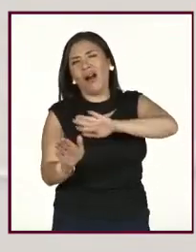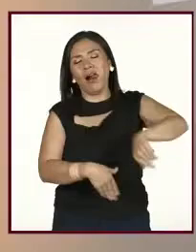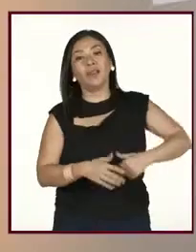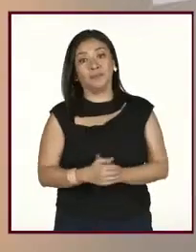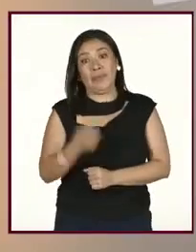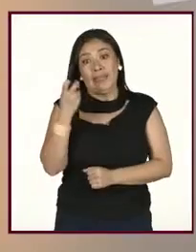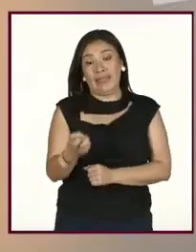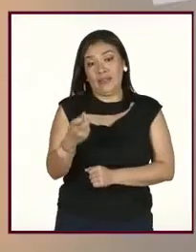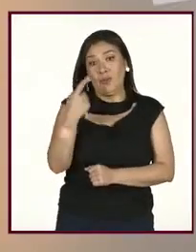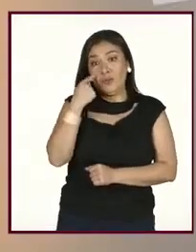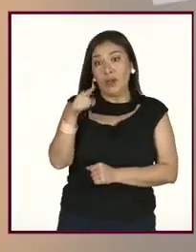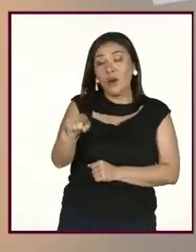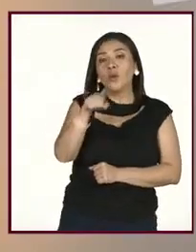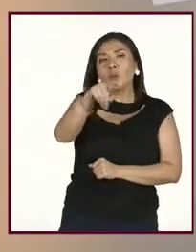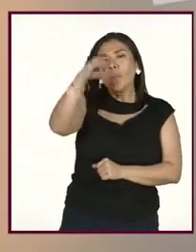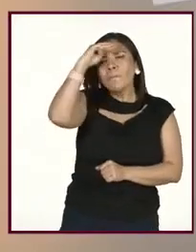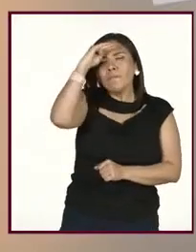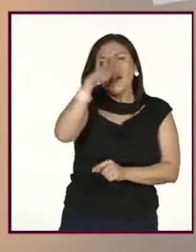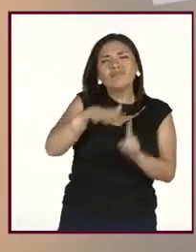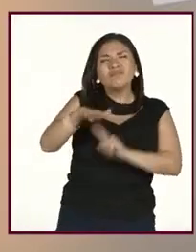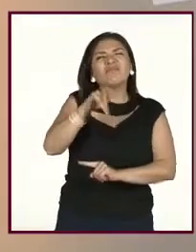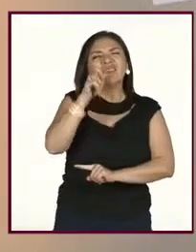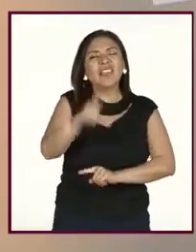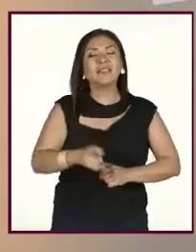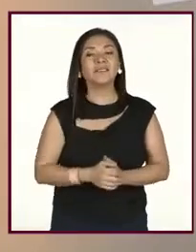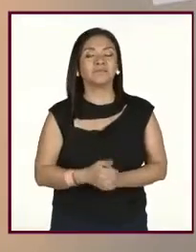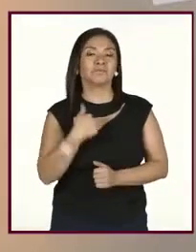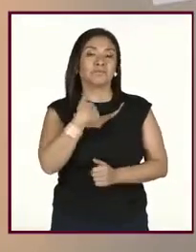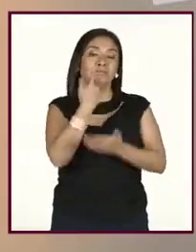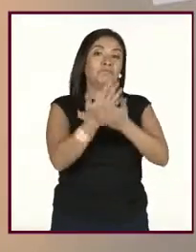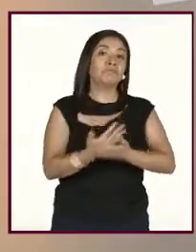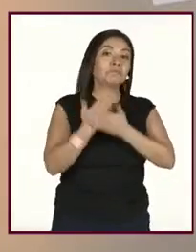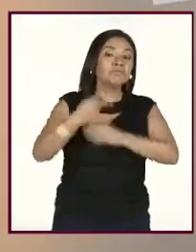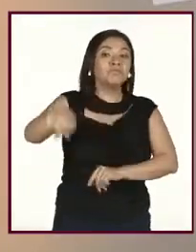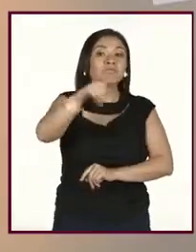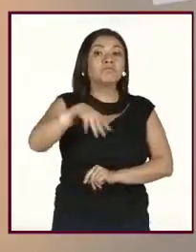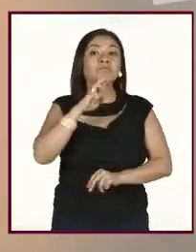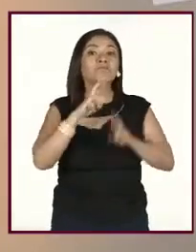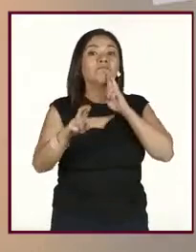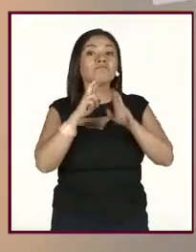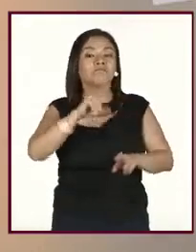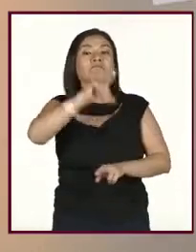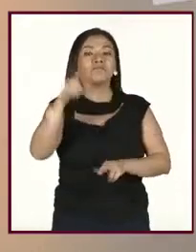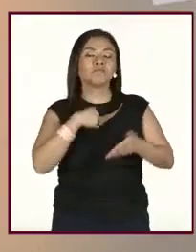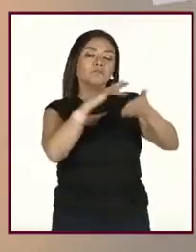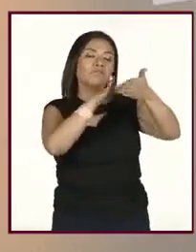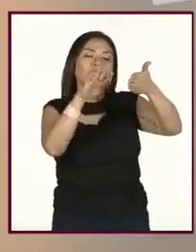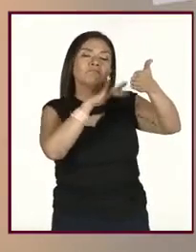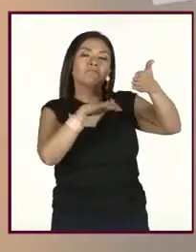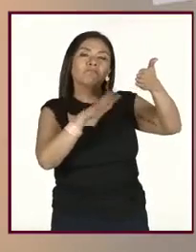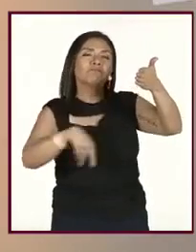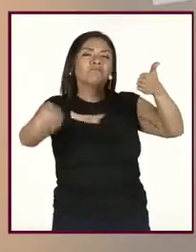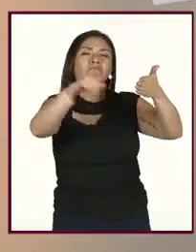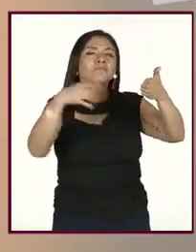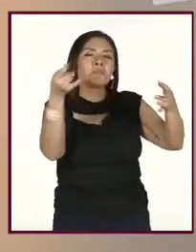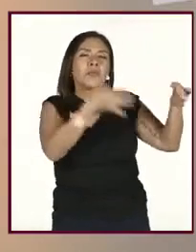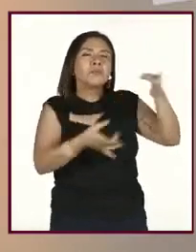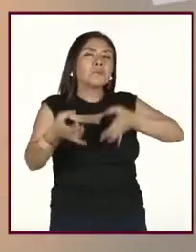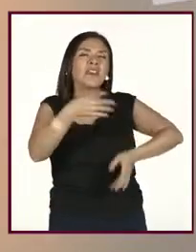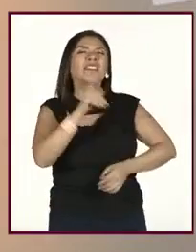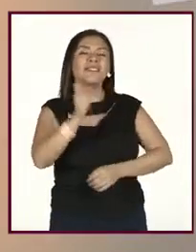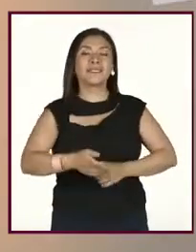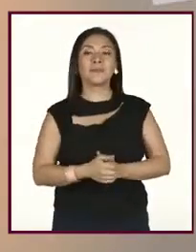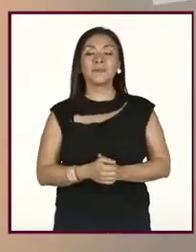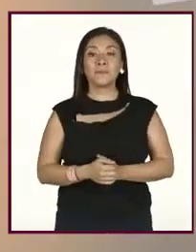pero nos interesa qué piensan ustedes. Esperamos sus respuestas. Más adelante estaremos dando lectura a todo lo que nos comenten.